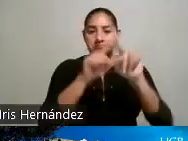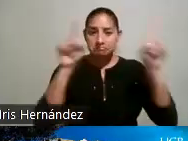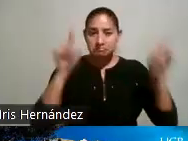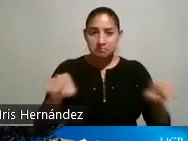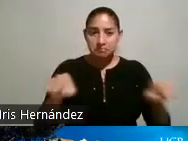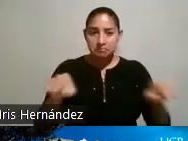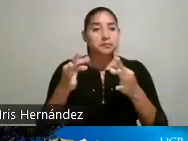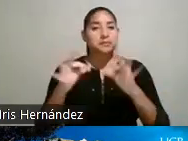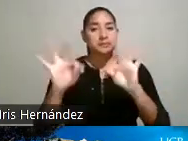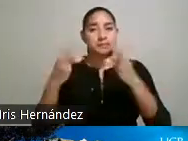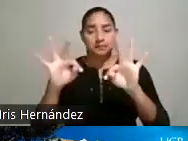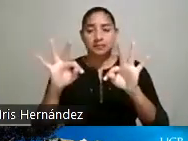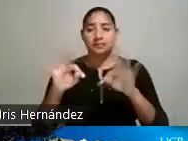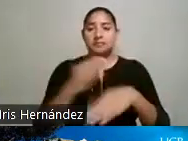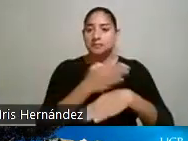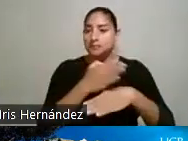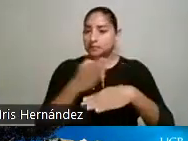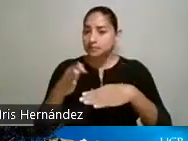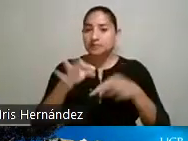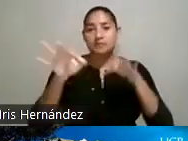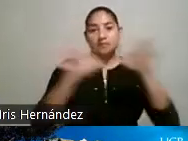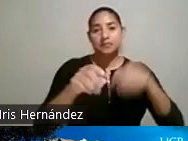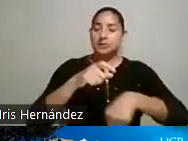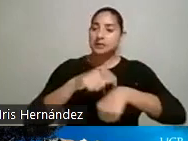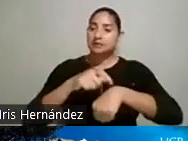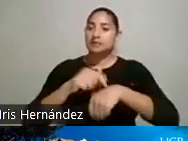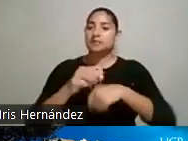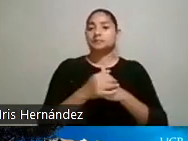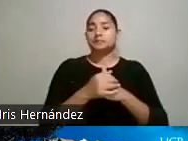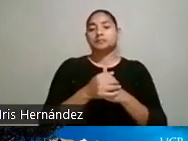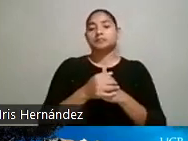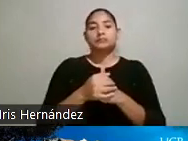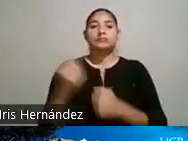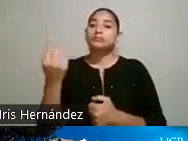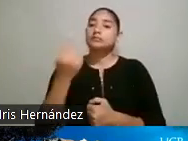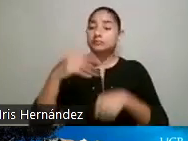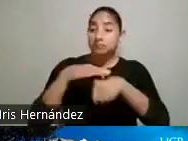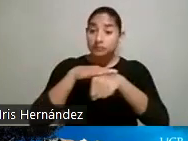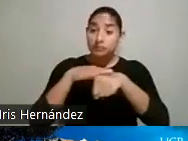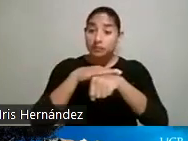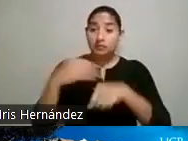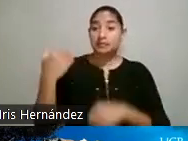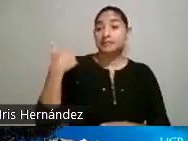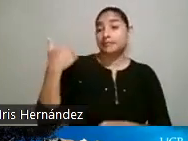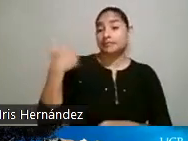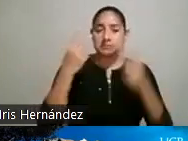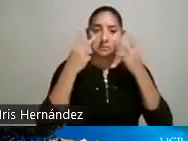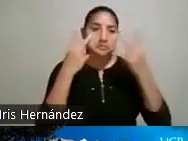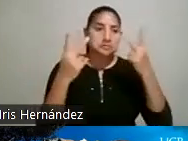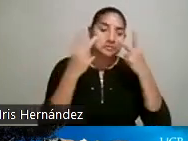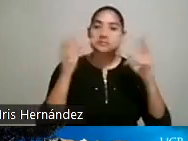a tratar de correr para no extenderme mucho en el tiempo. Nada más, por favor, me confirman que se ve bien.